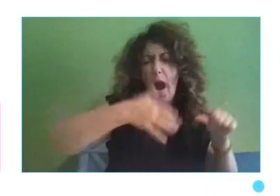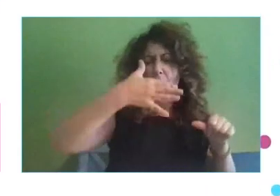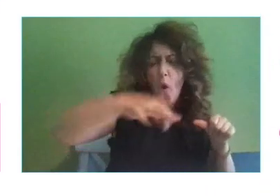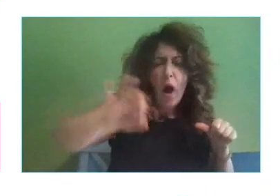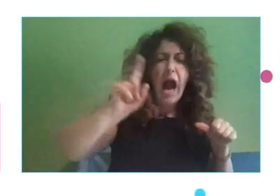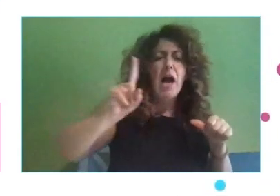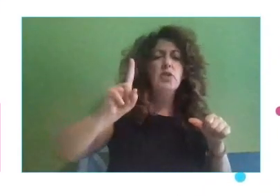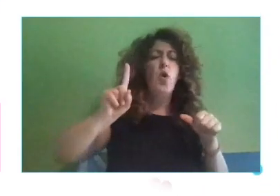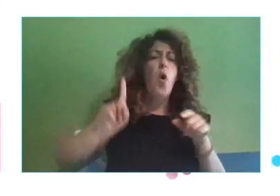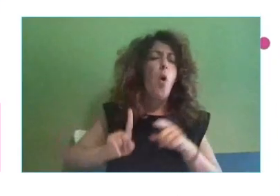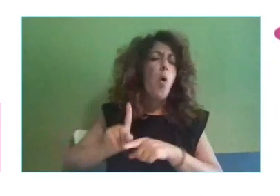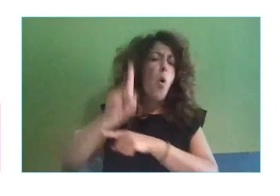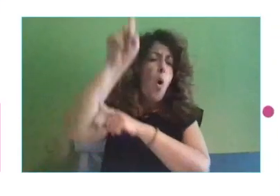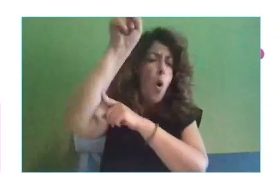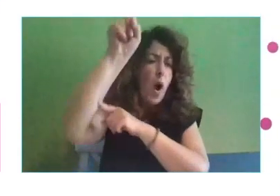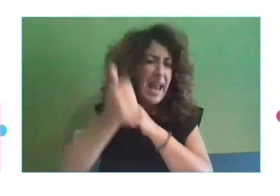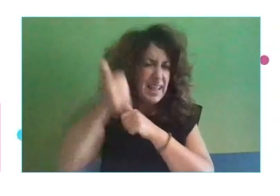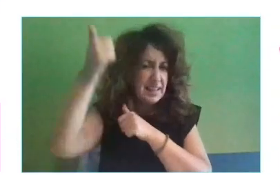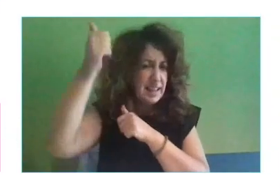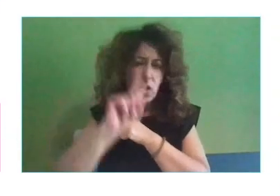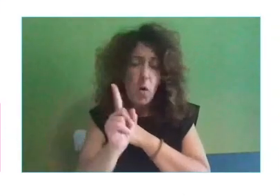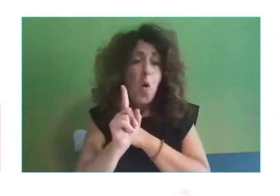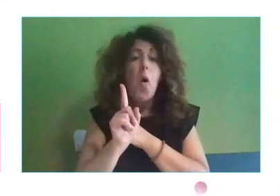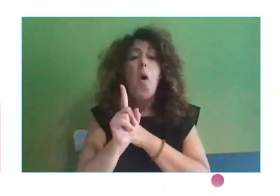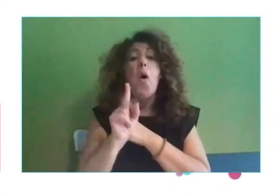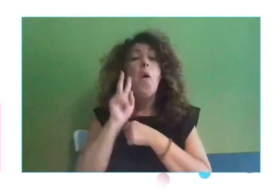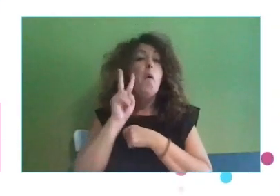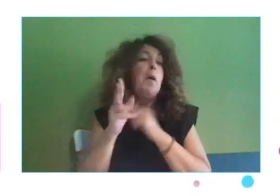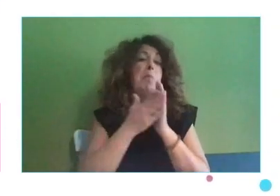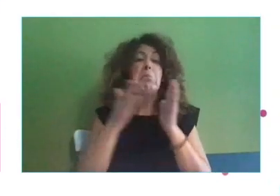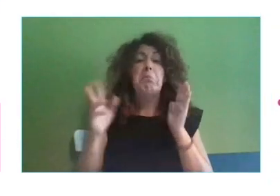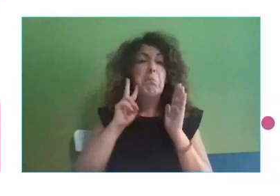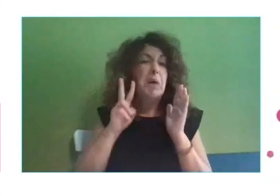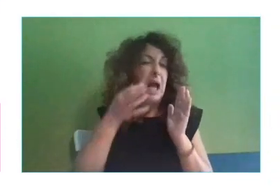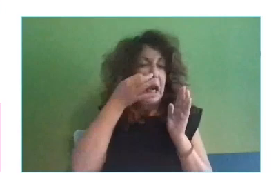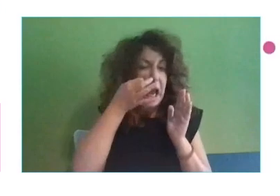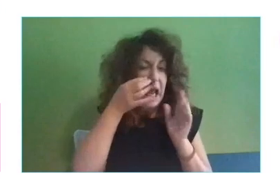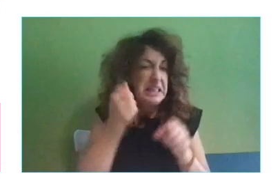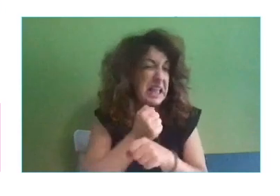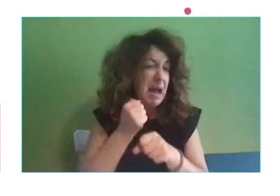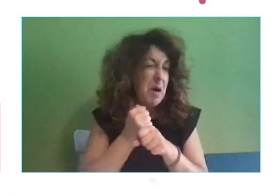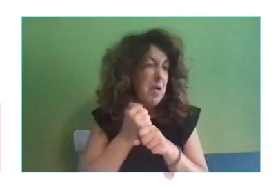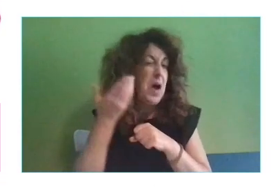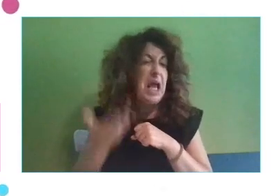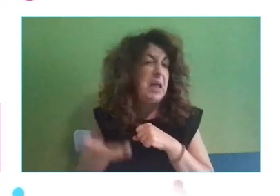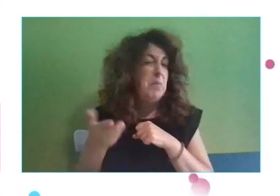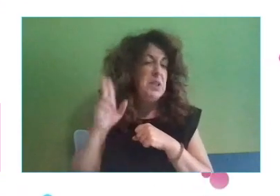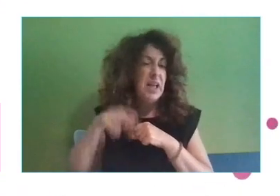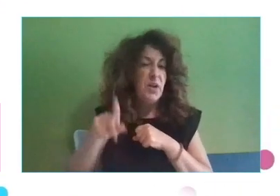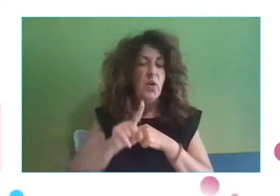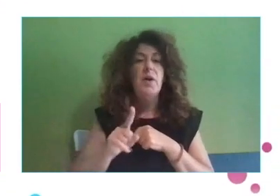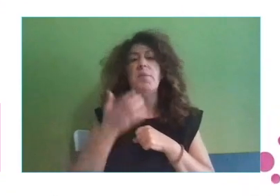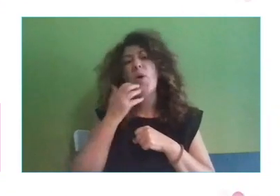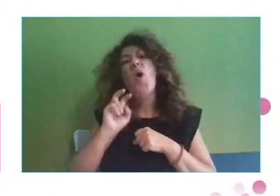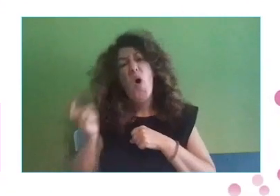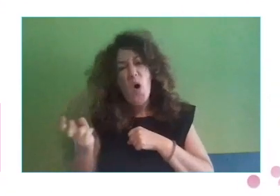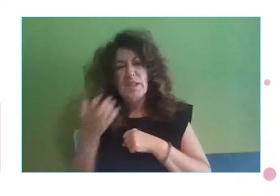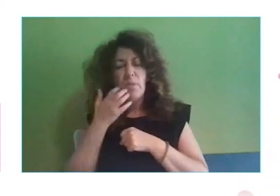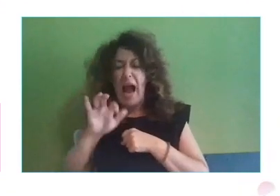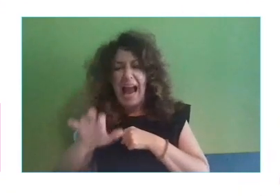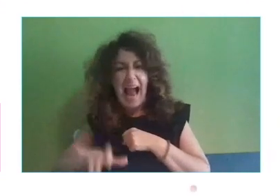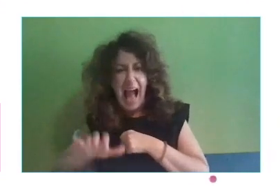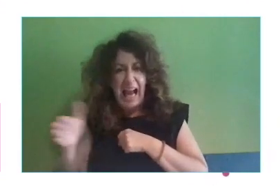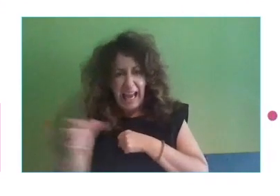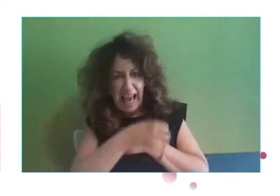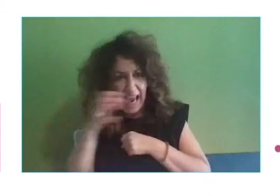como hemos visto además durante la pandemia, tan necesarias y tan importantes como repartidores, cajeros o cajeras de supermercado. Con lo cual hay